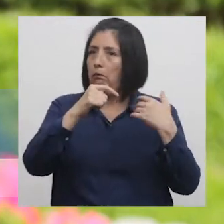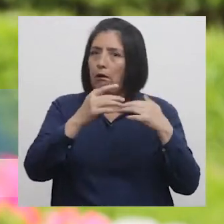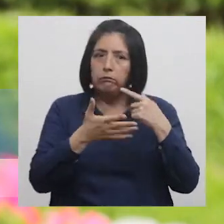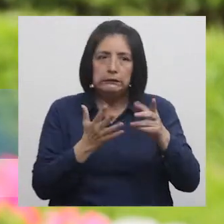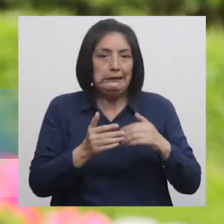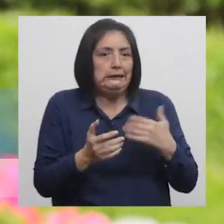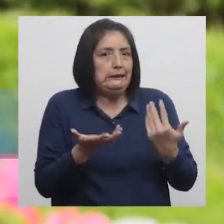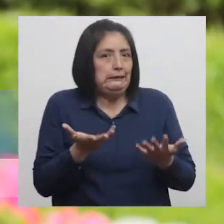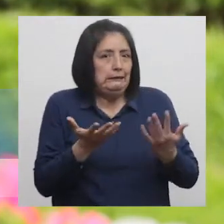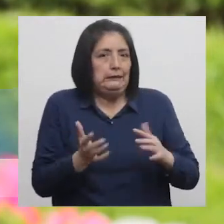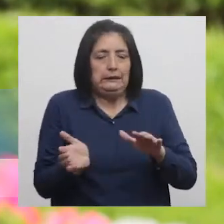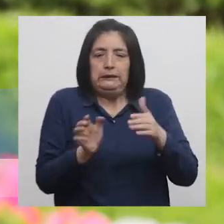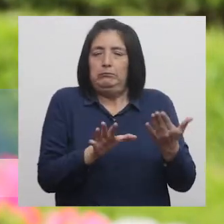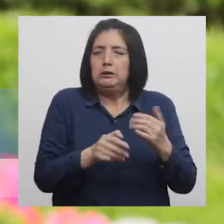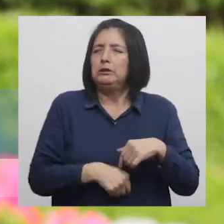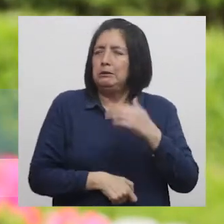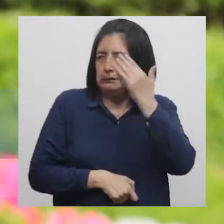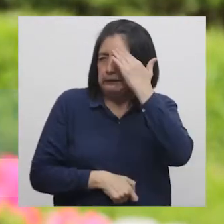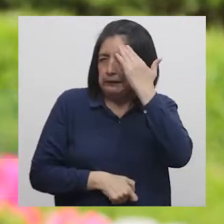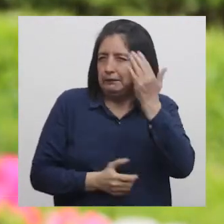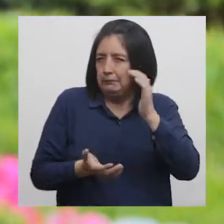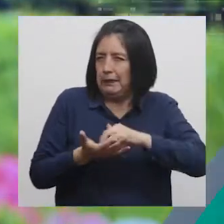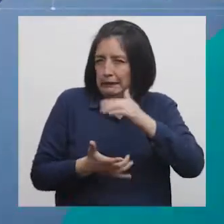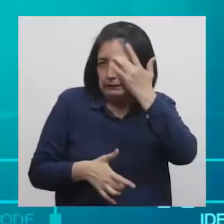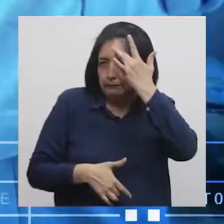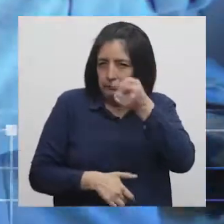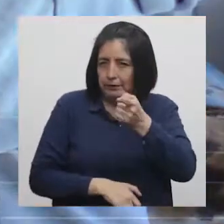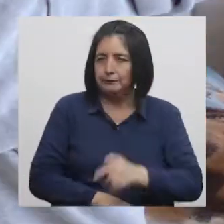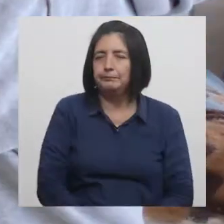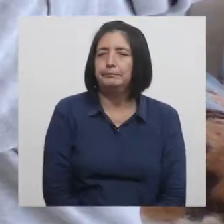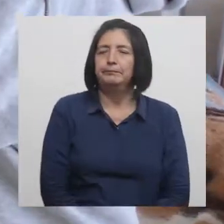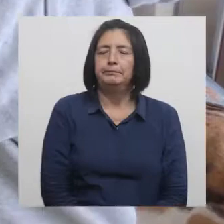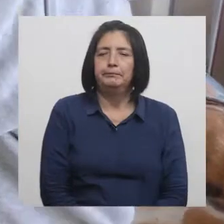hasta causar la muerte Vamos a conocer un poco más sobre esta enfermedad